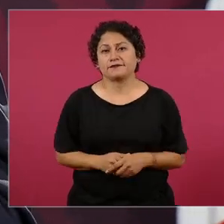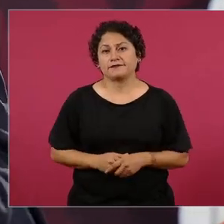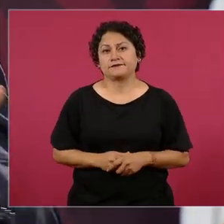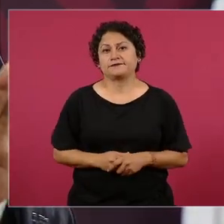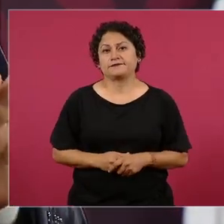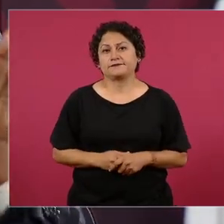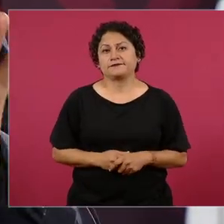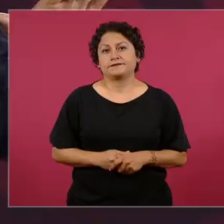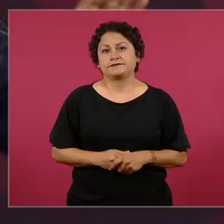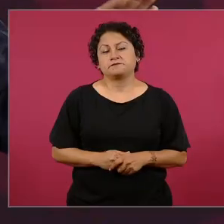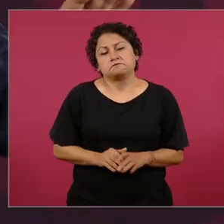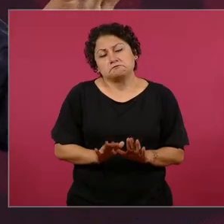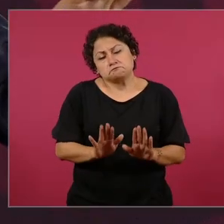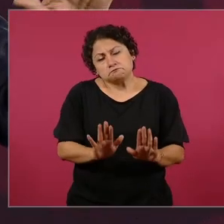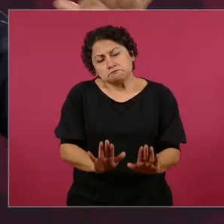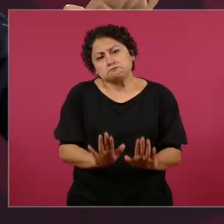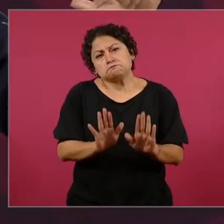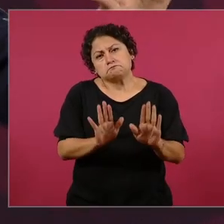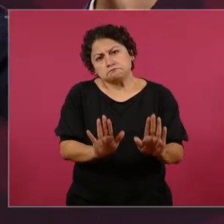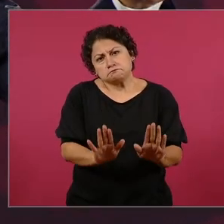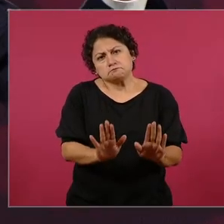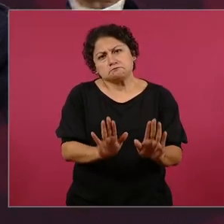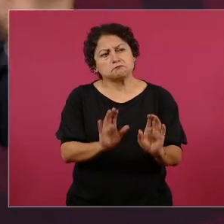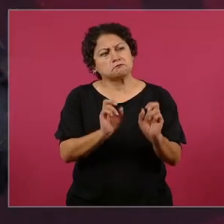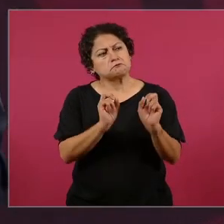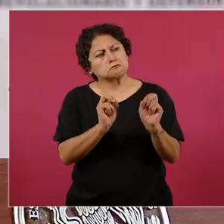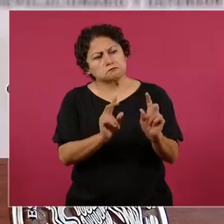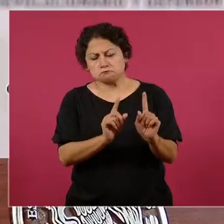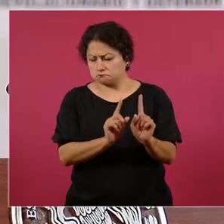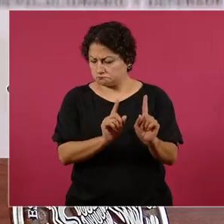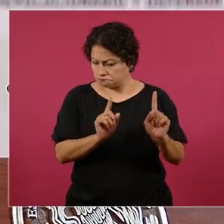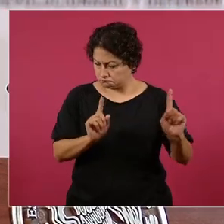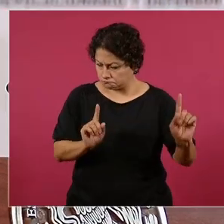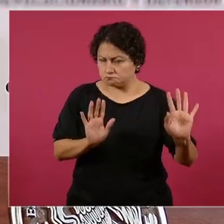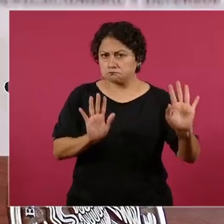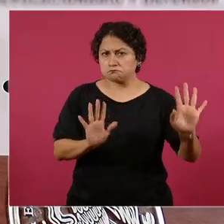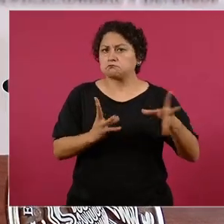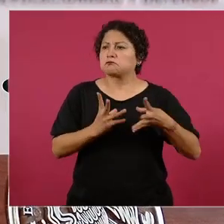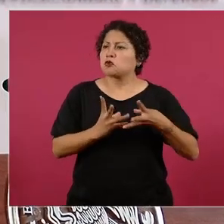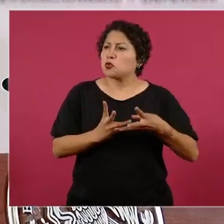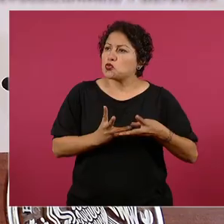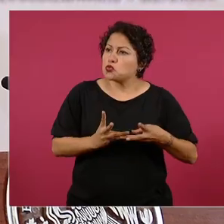vamos a esperar que pase el tiempo si